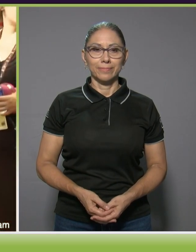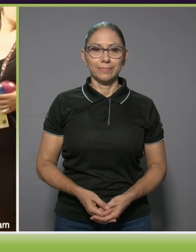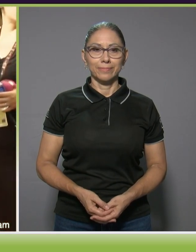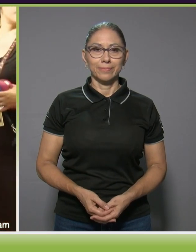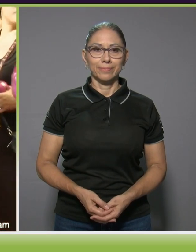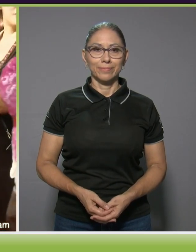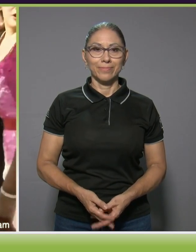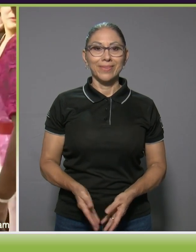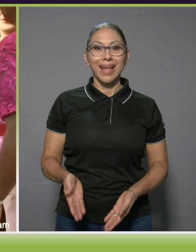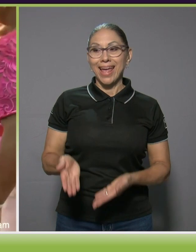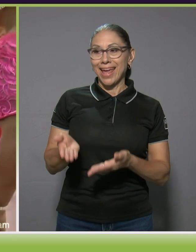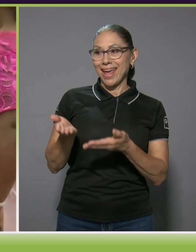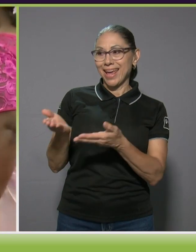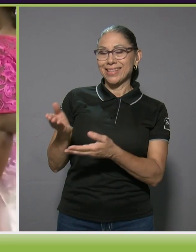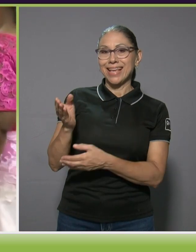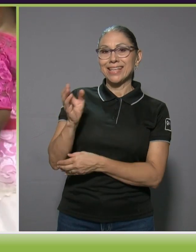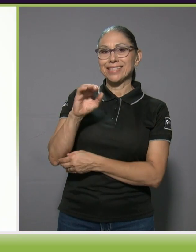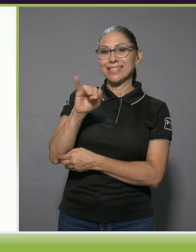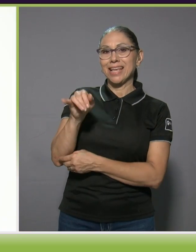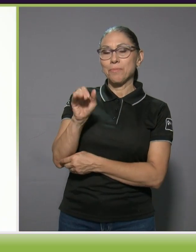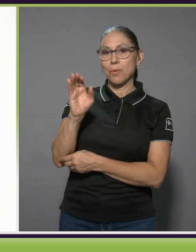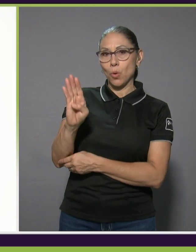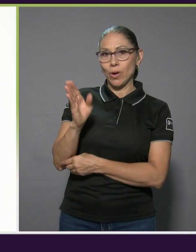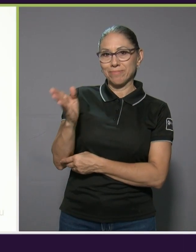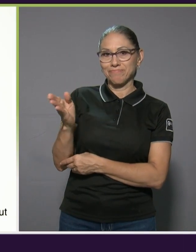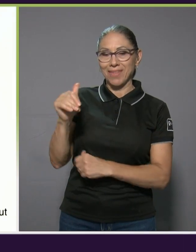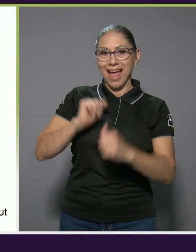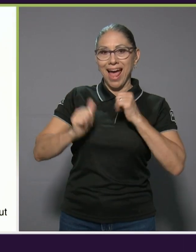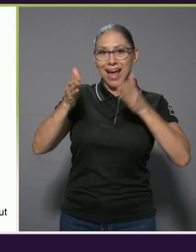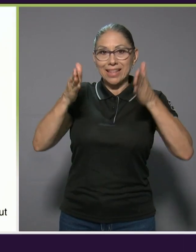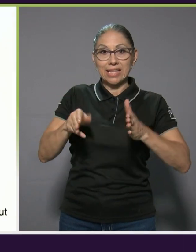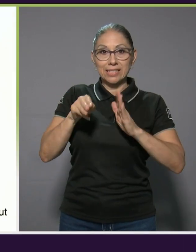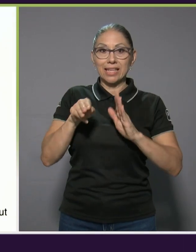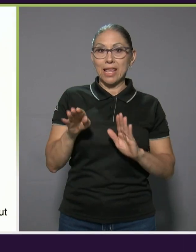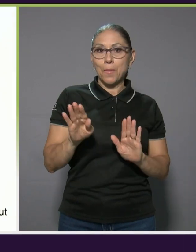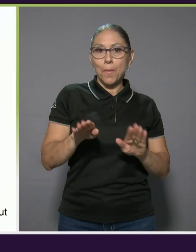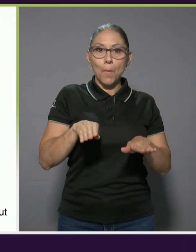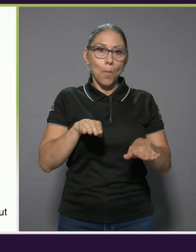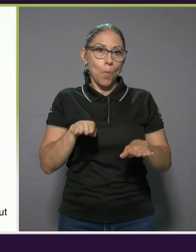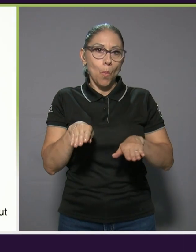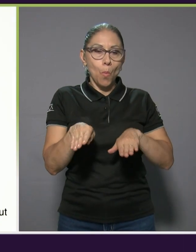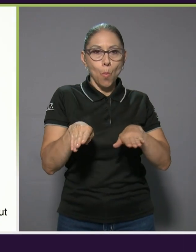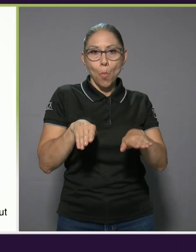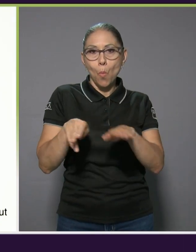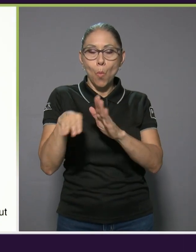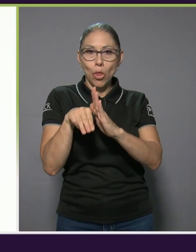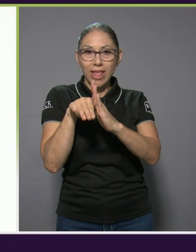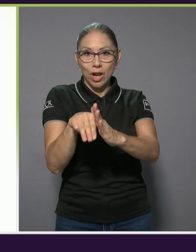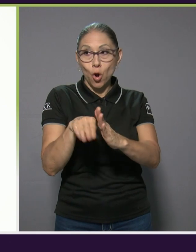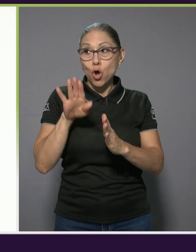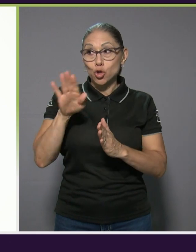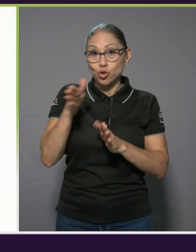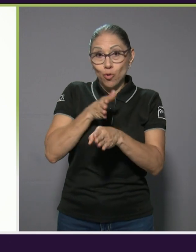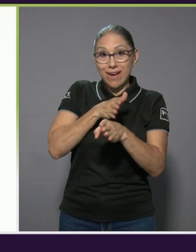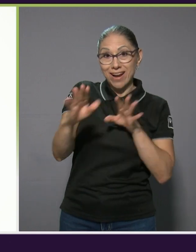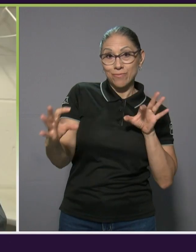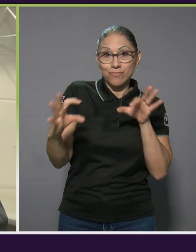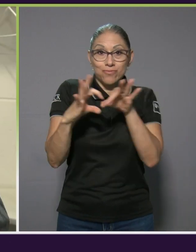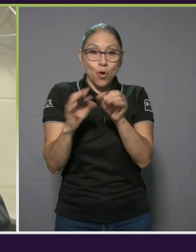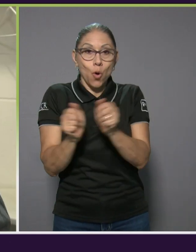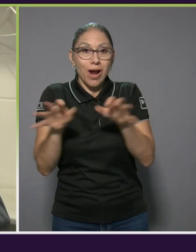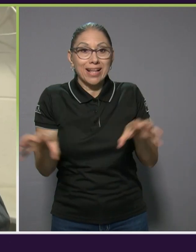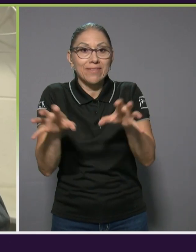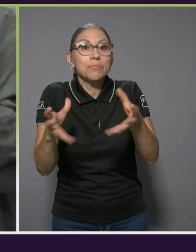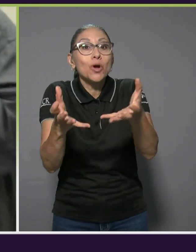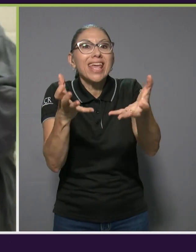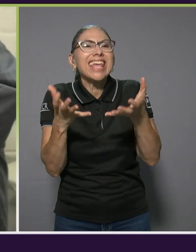Ella es Jamie Brewer, una actriz y modelo que ha combinado su carrera junto a un activismo que busca visibilizar a